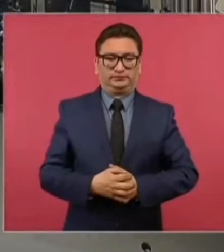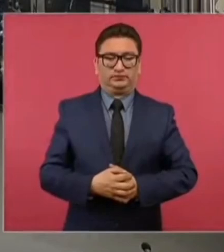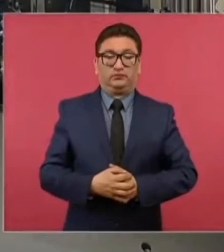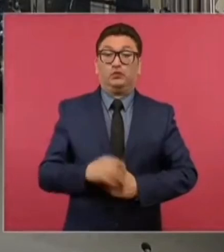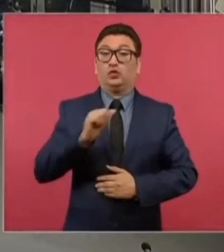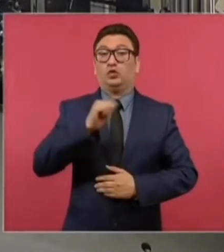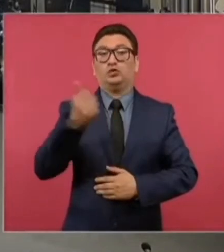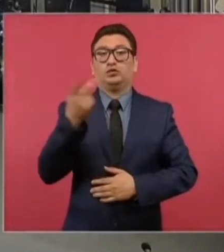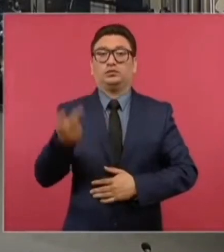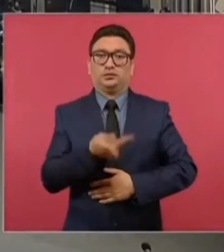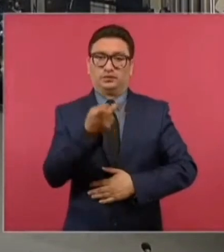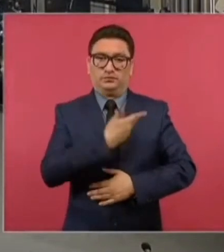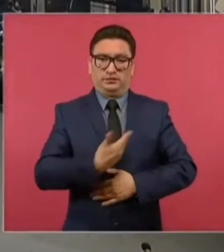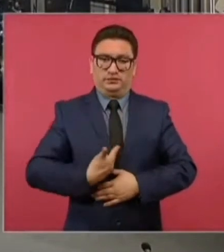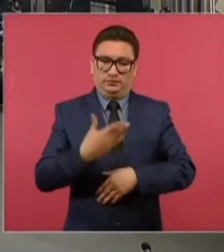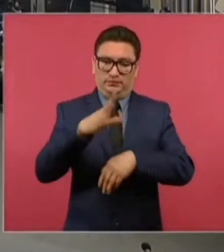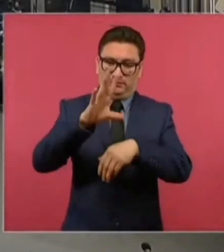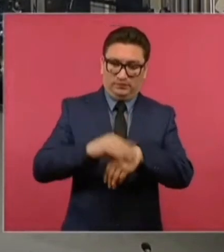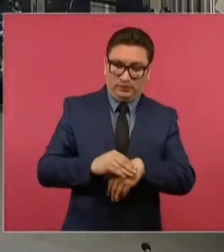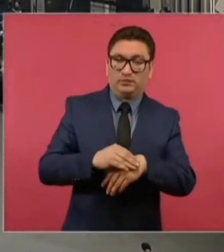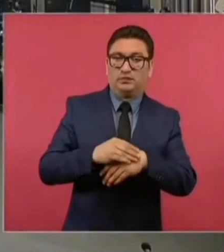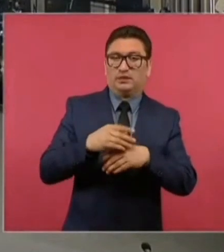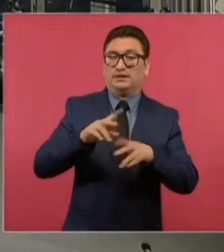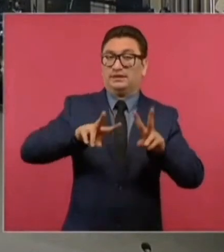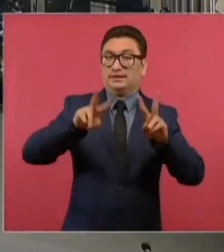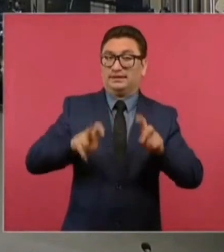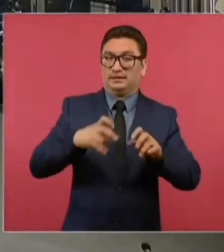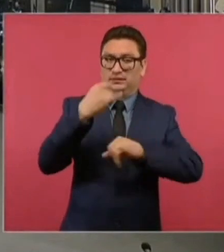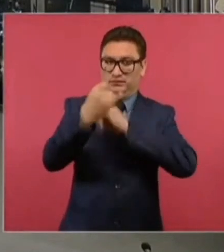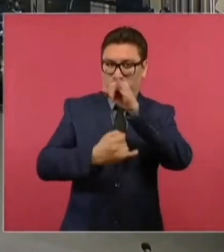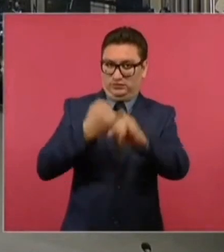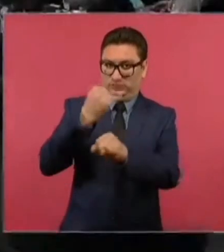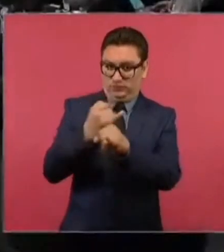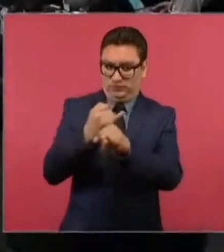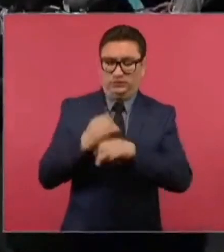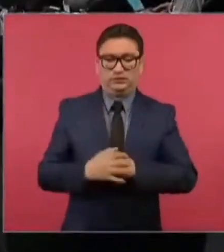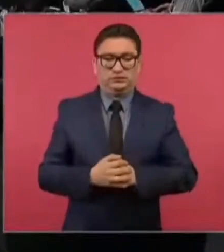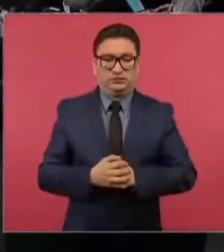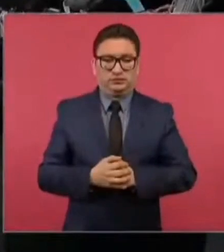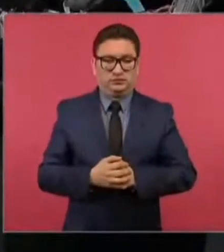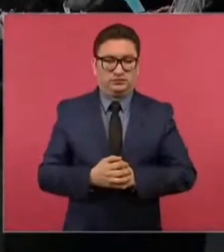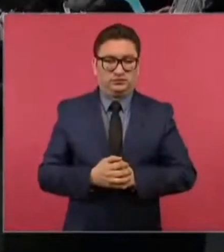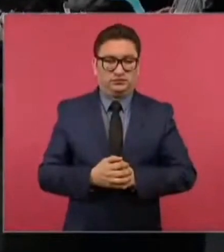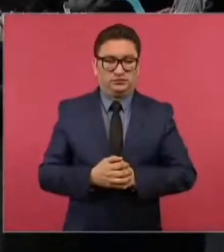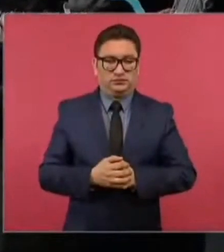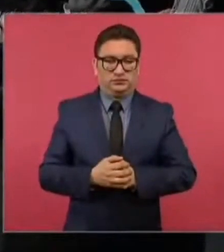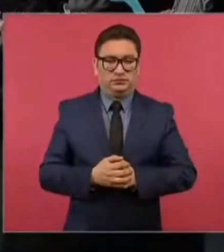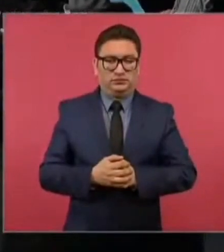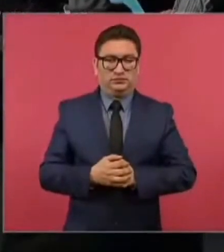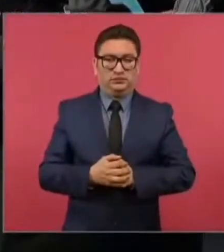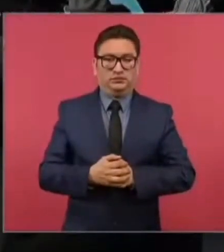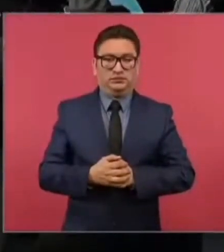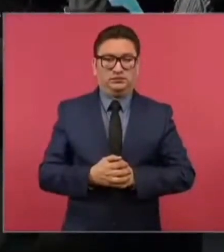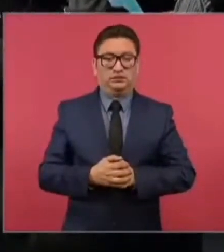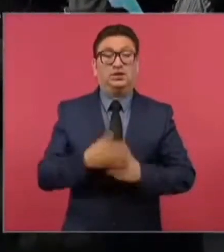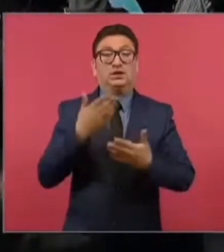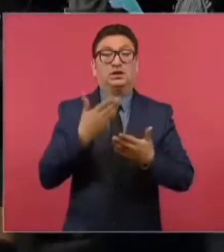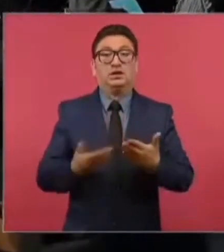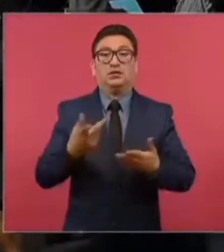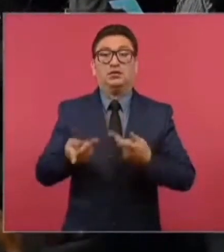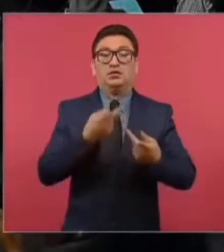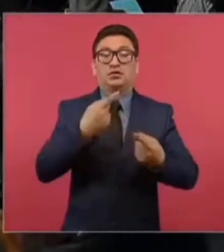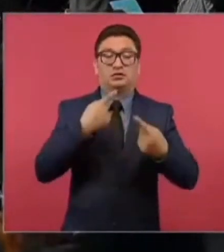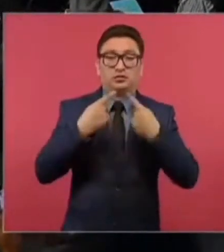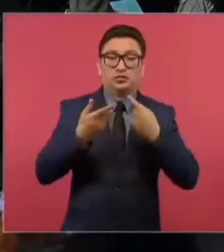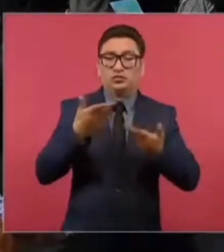Presidente, con su permiso en campo internacional, Arabia Saudita plantea las negociaciones